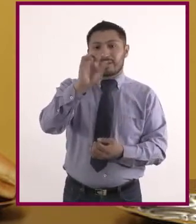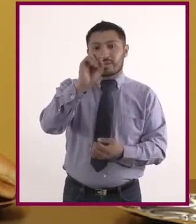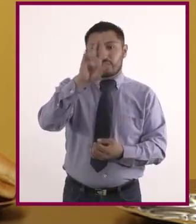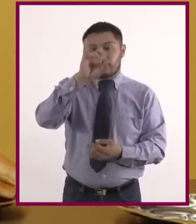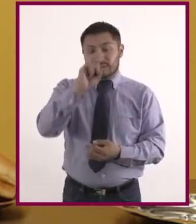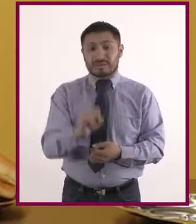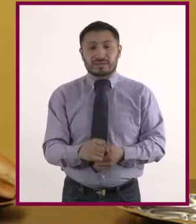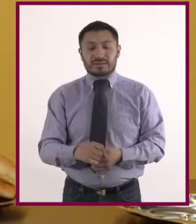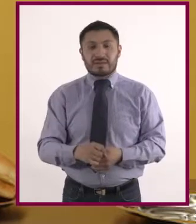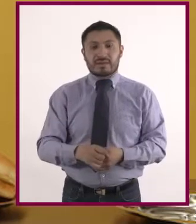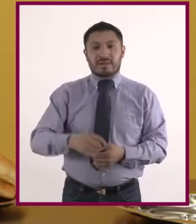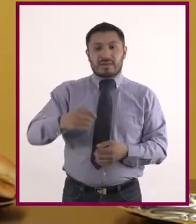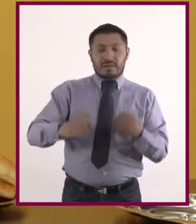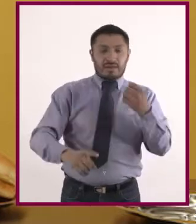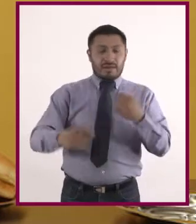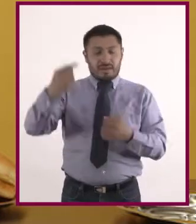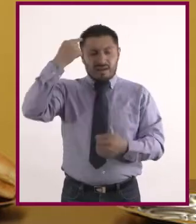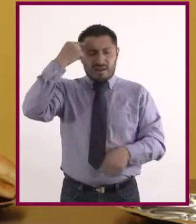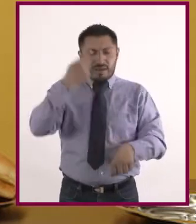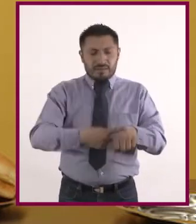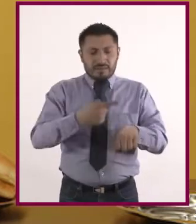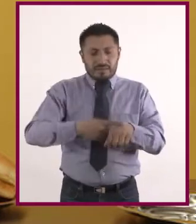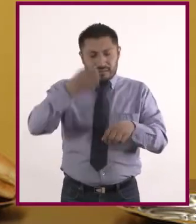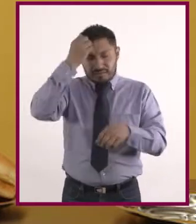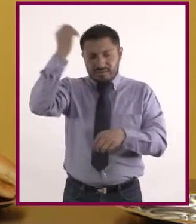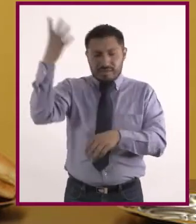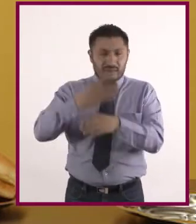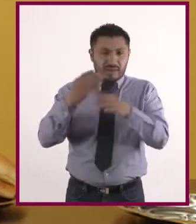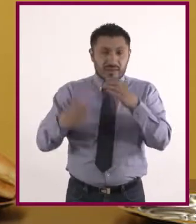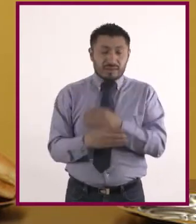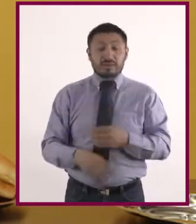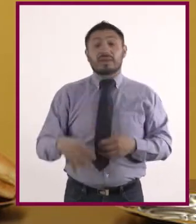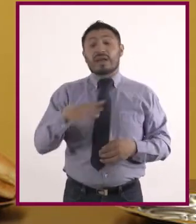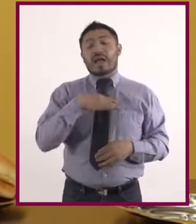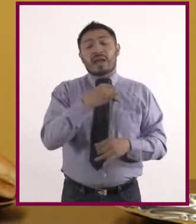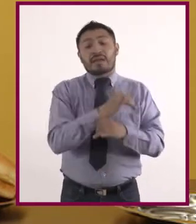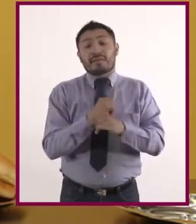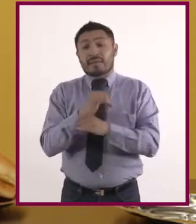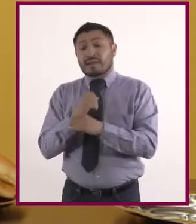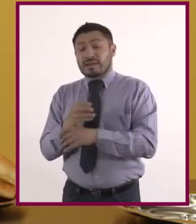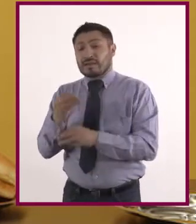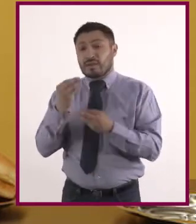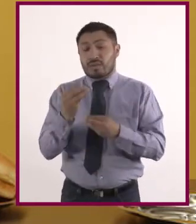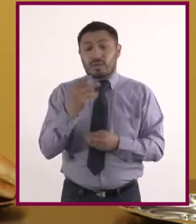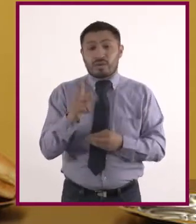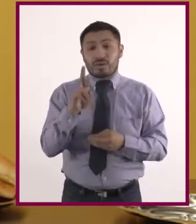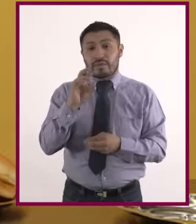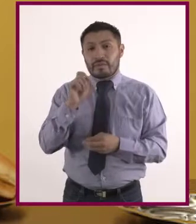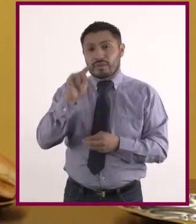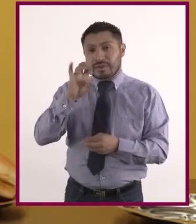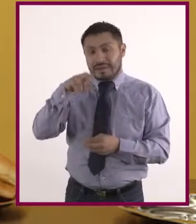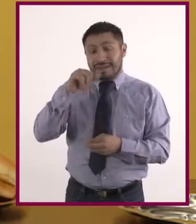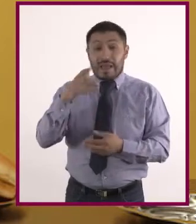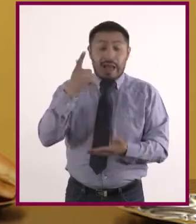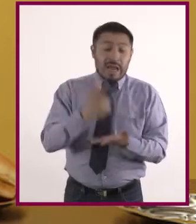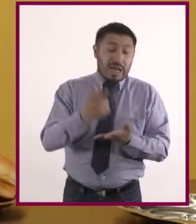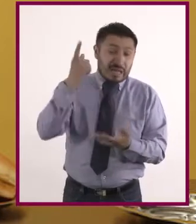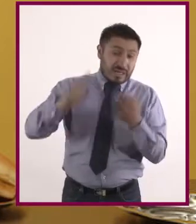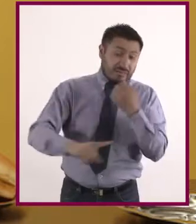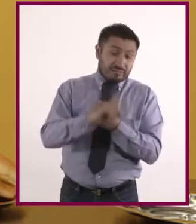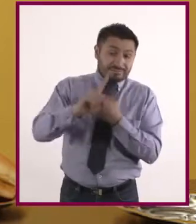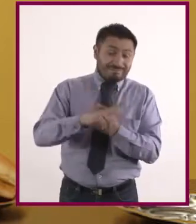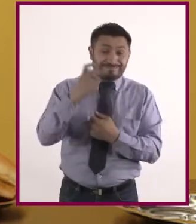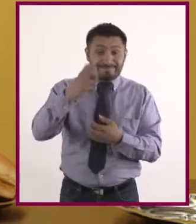Alzheimer Research UK ha hecho varios estudios que concluyen que una alimentación basada en proteína de origen animal aumenta el riesgo de esta enfermedad.